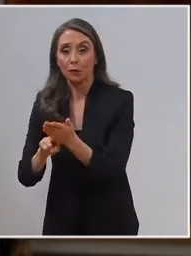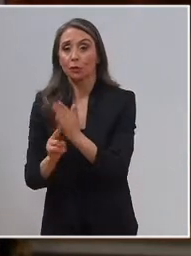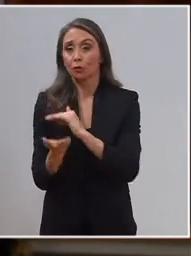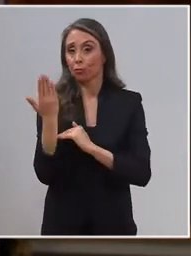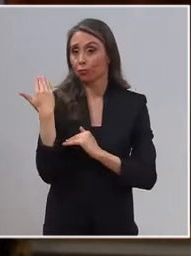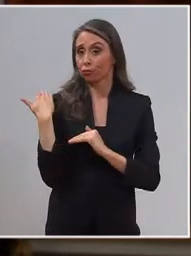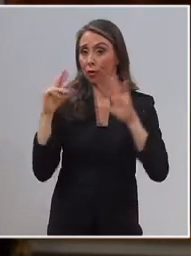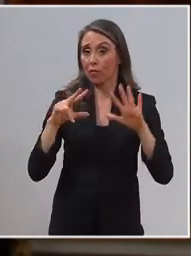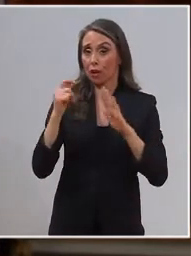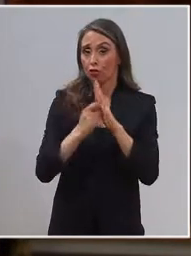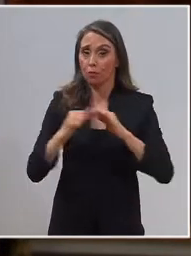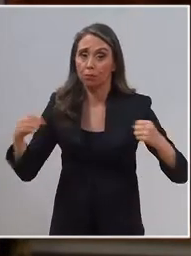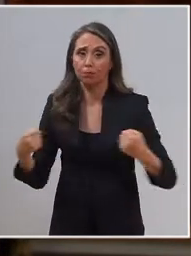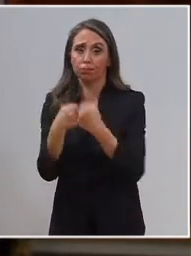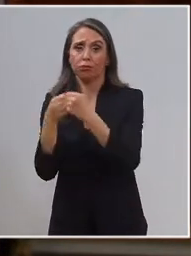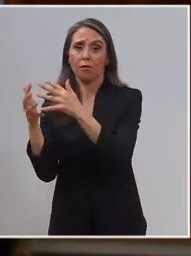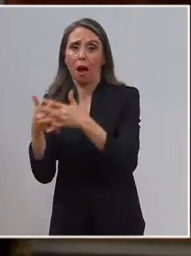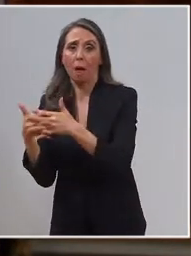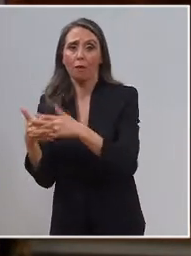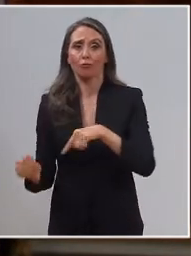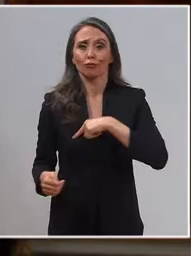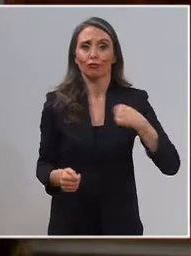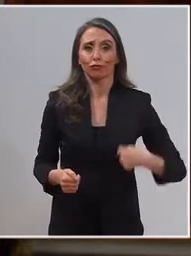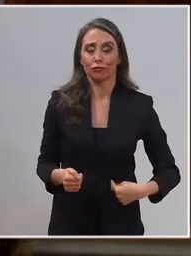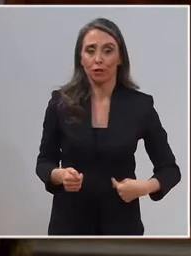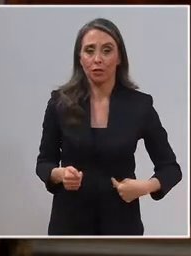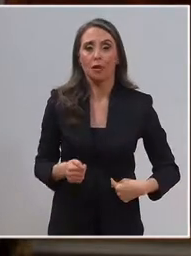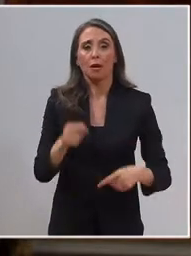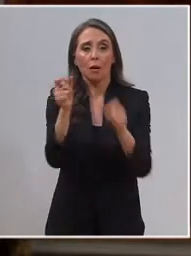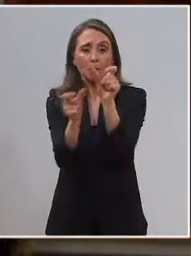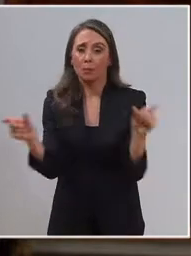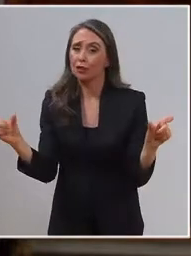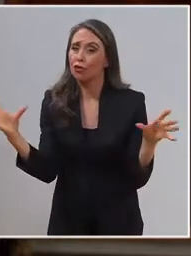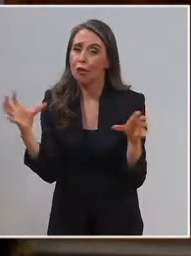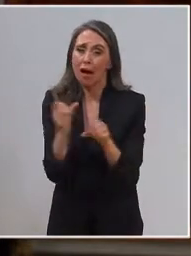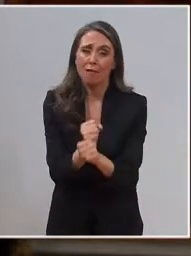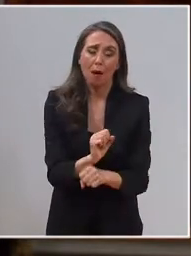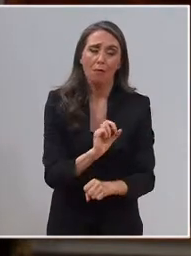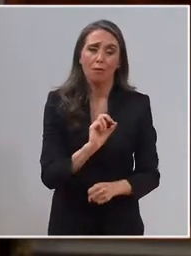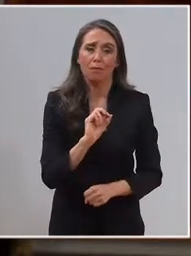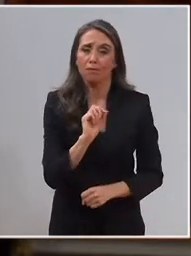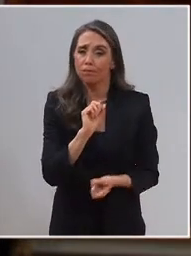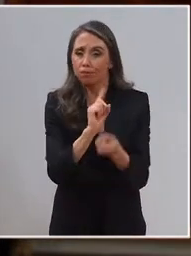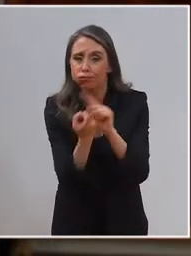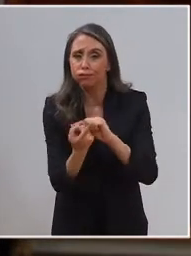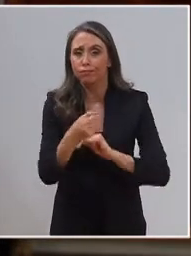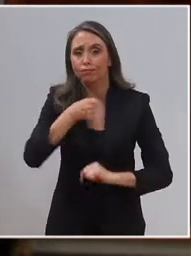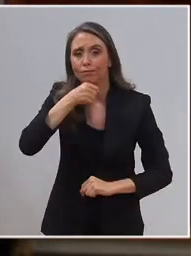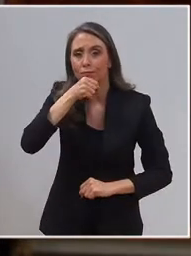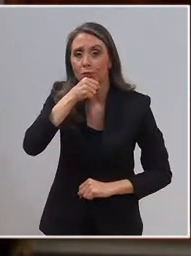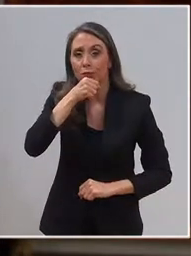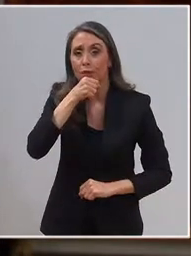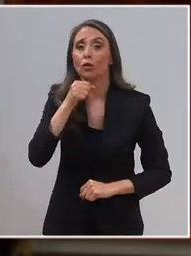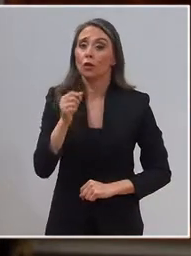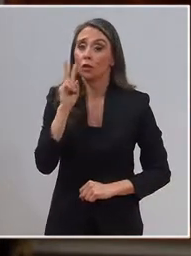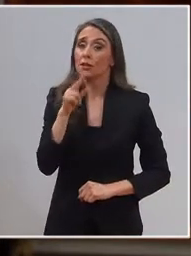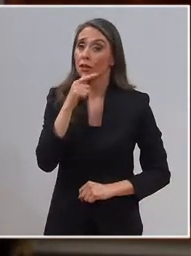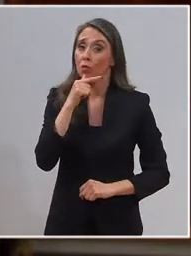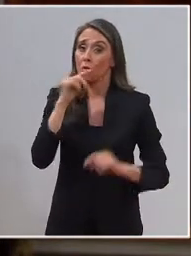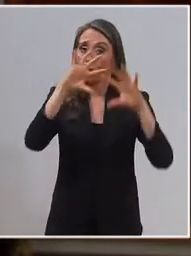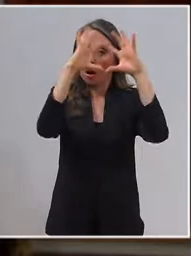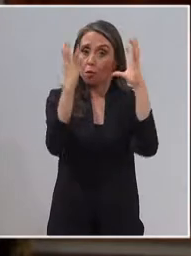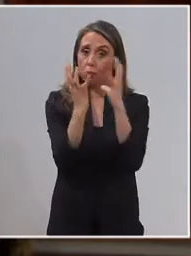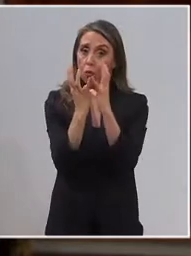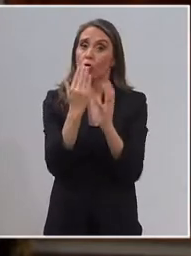18 meses confronta a Estados Unidos con China, el envejecimiento rápido de la población. Sin duda, el mundo y Chile